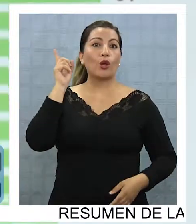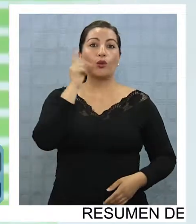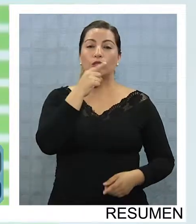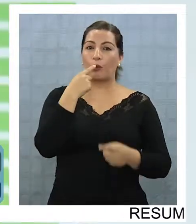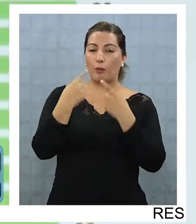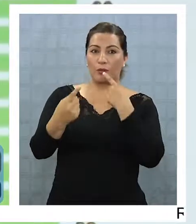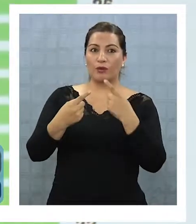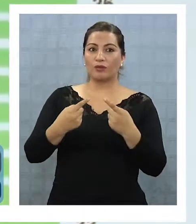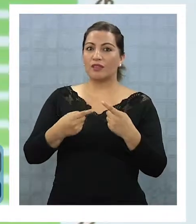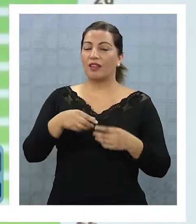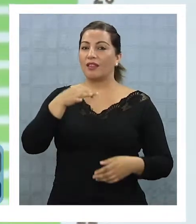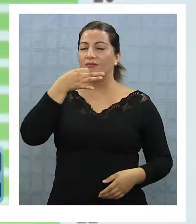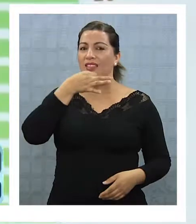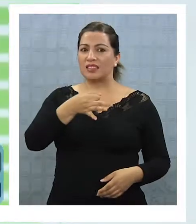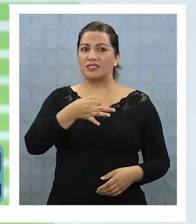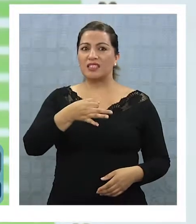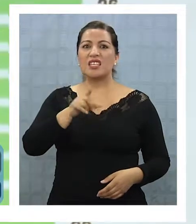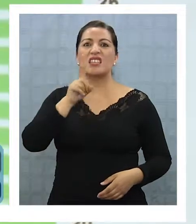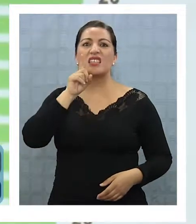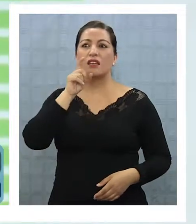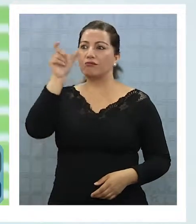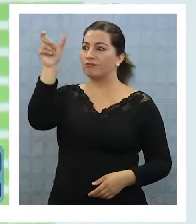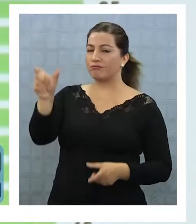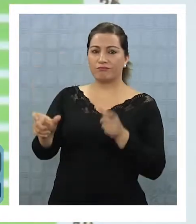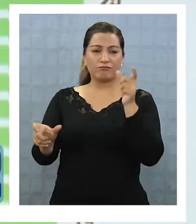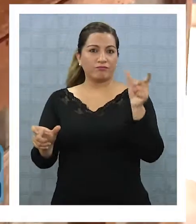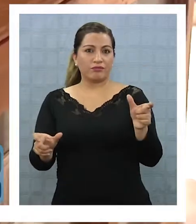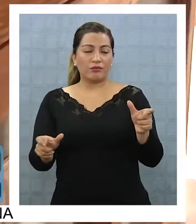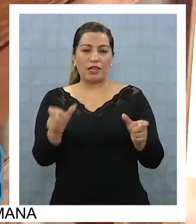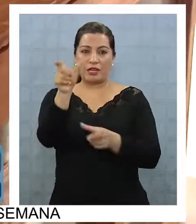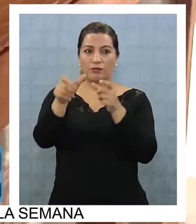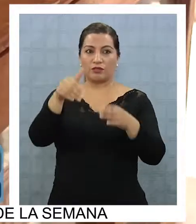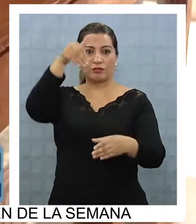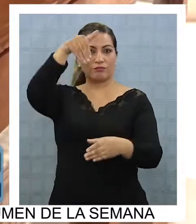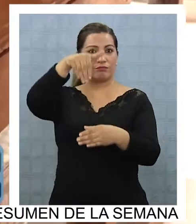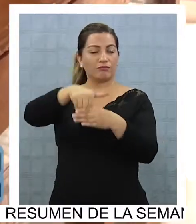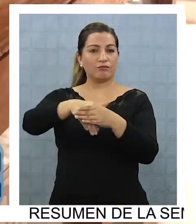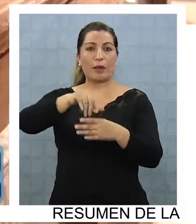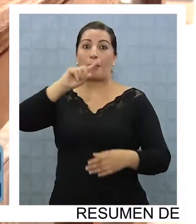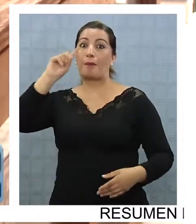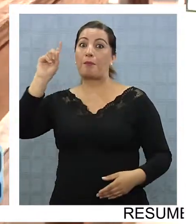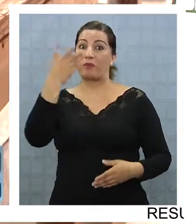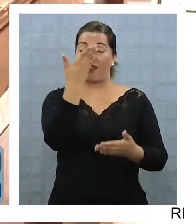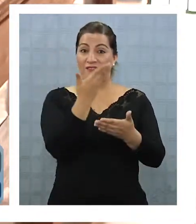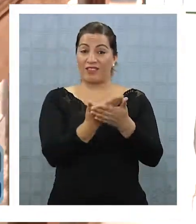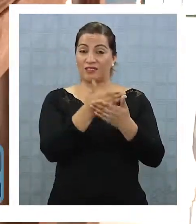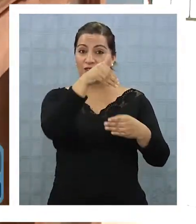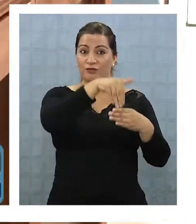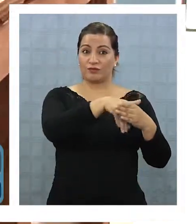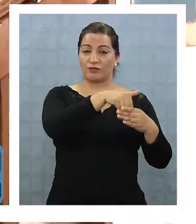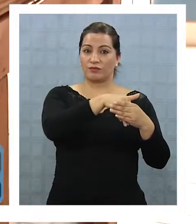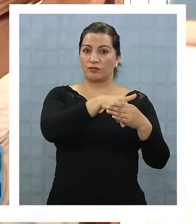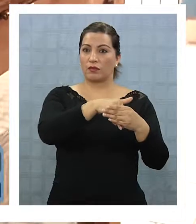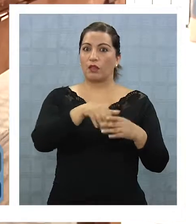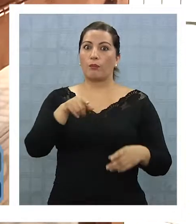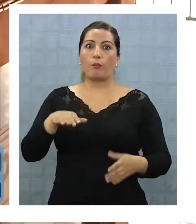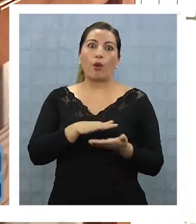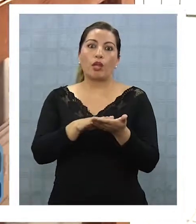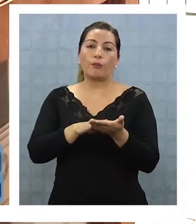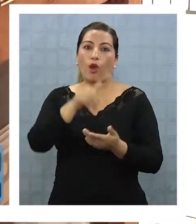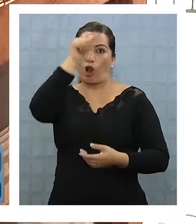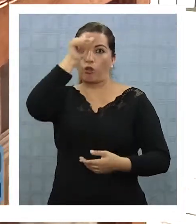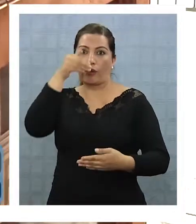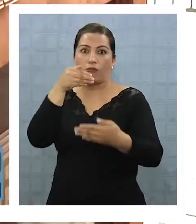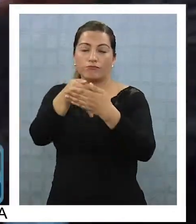donde se determinó quién es quién, en función del votante probable en primera vuelta, si las elecciones fueran este domingo.